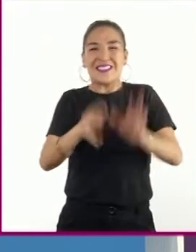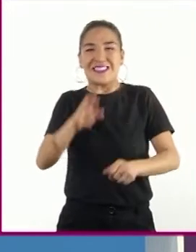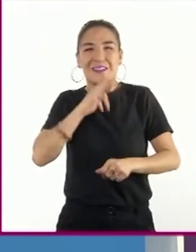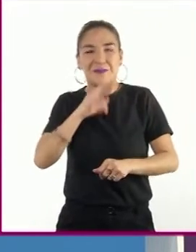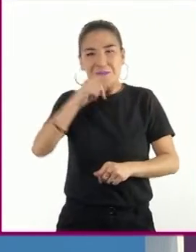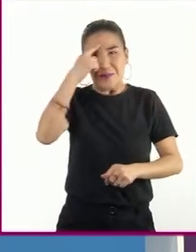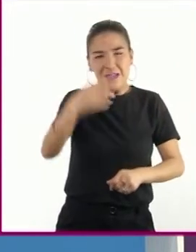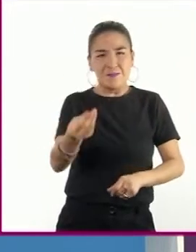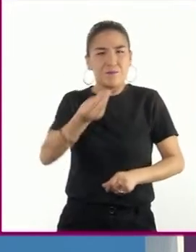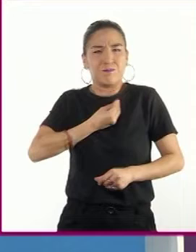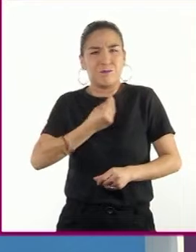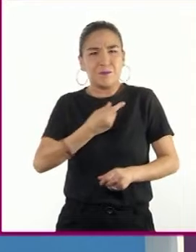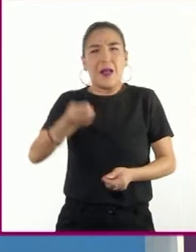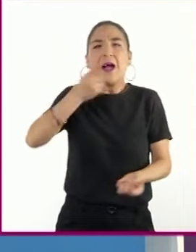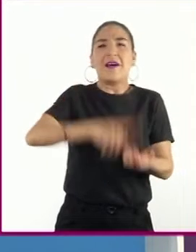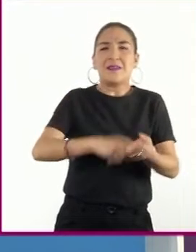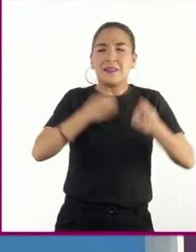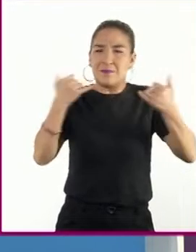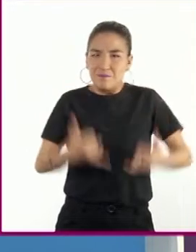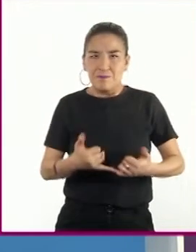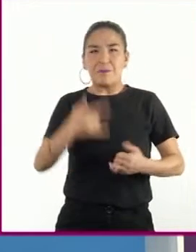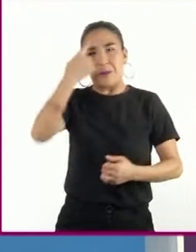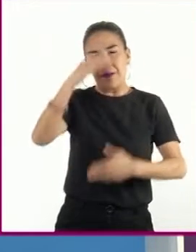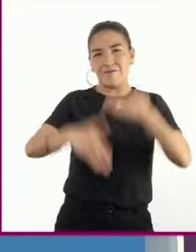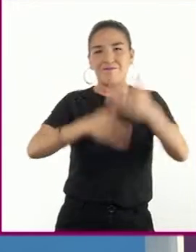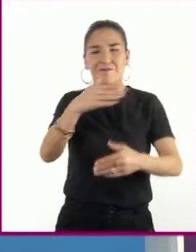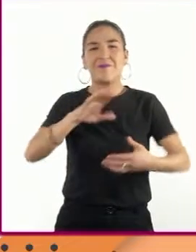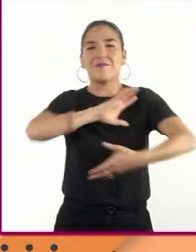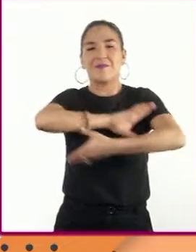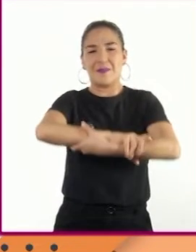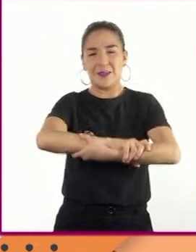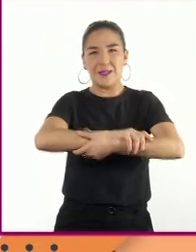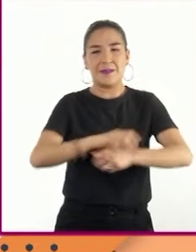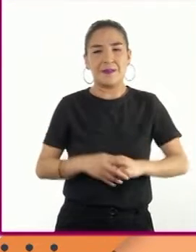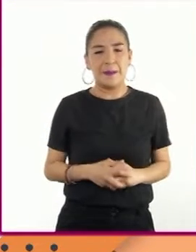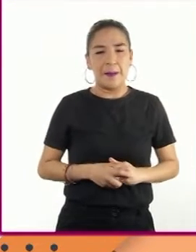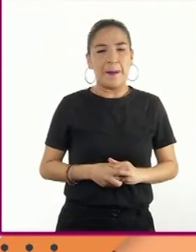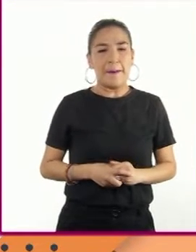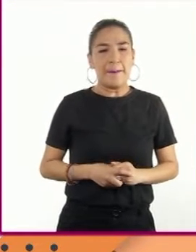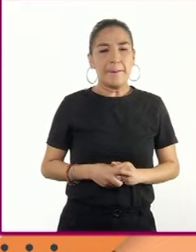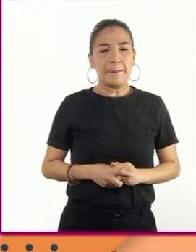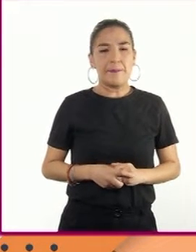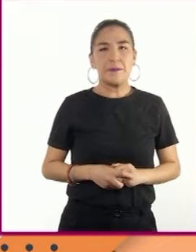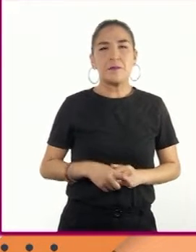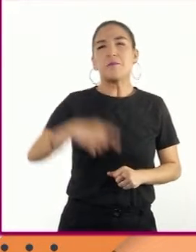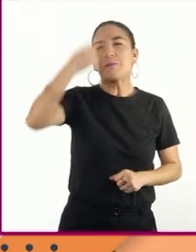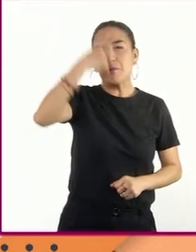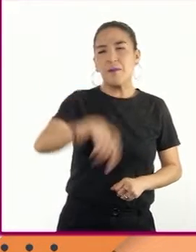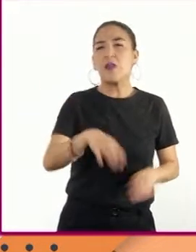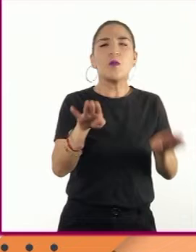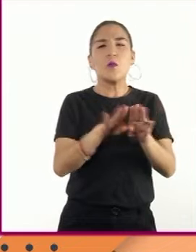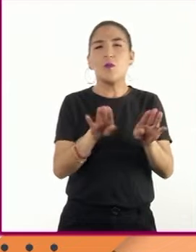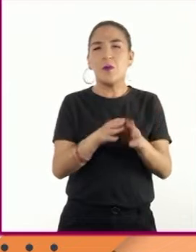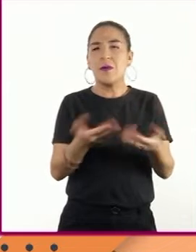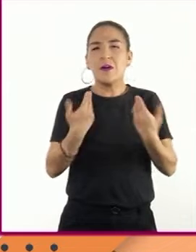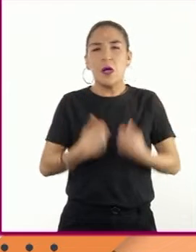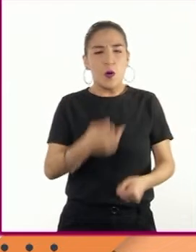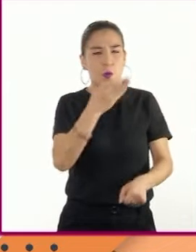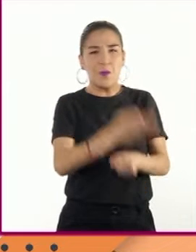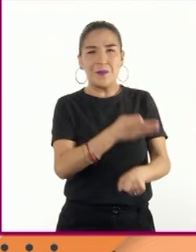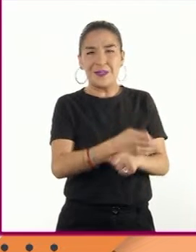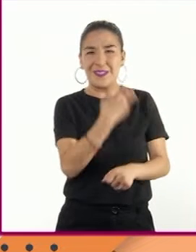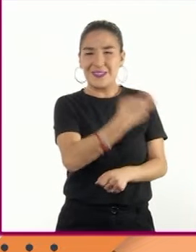de resistencia ante el avance de los aliados. Para comprender el desarrollo de los